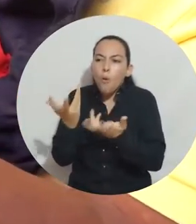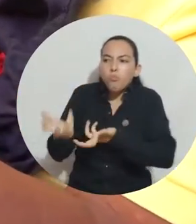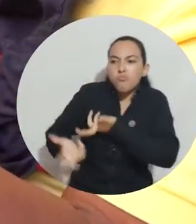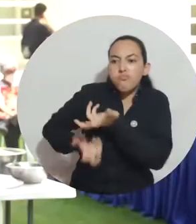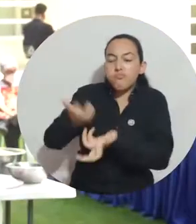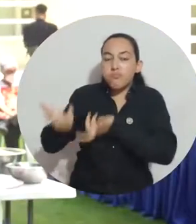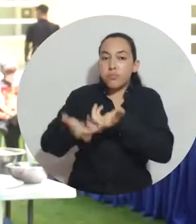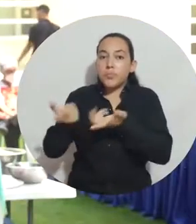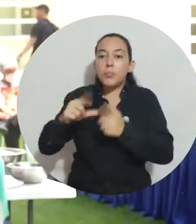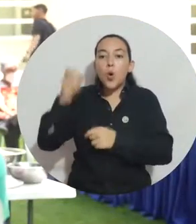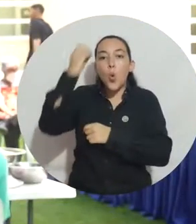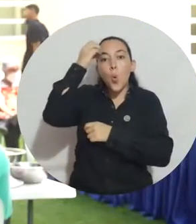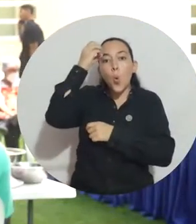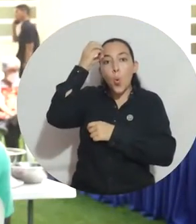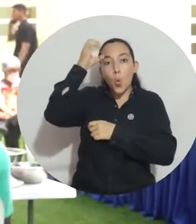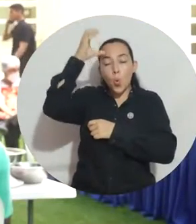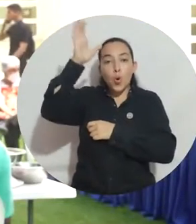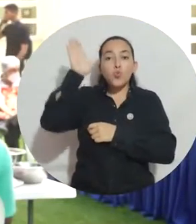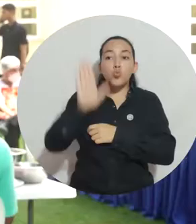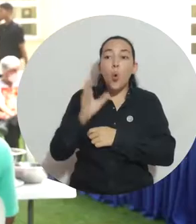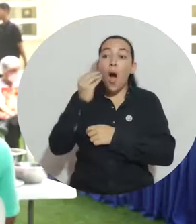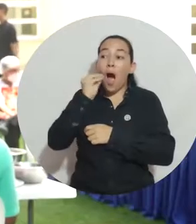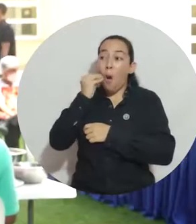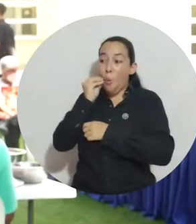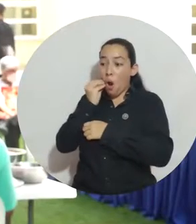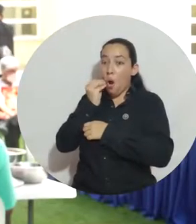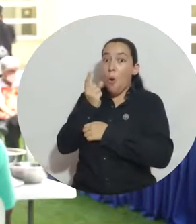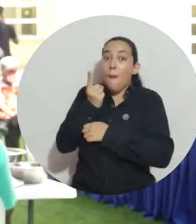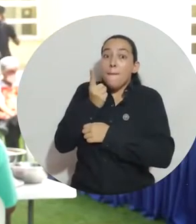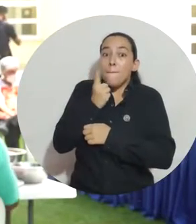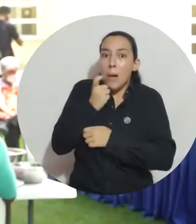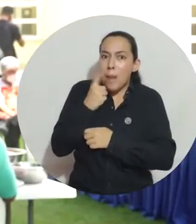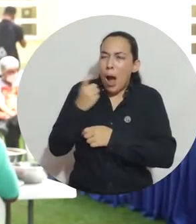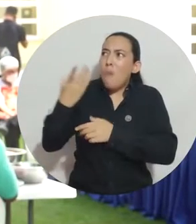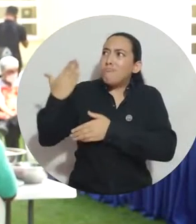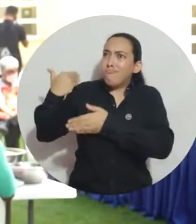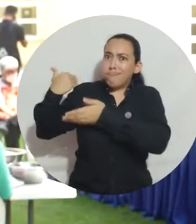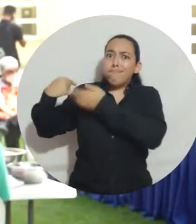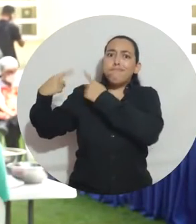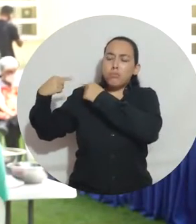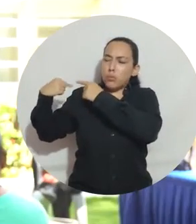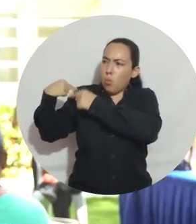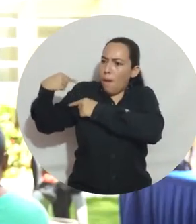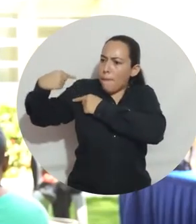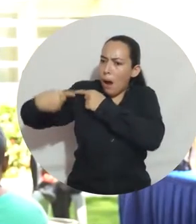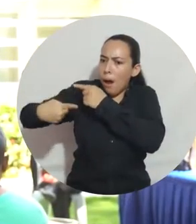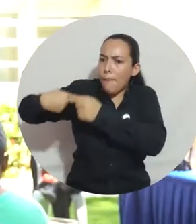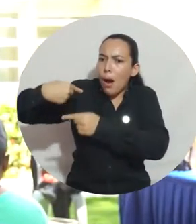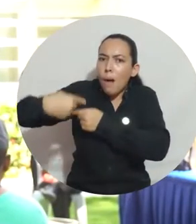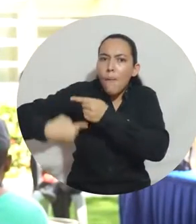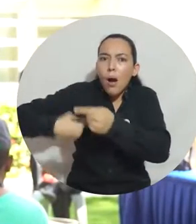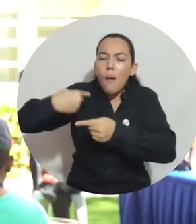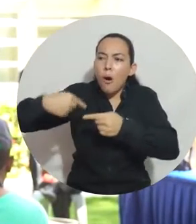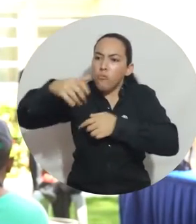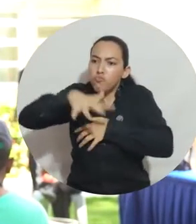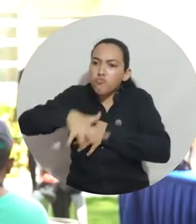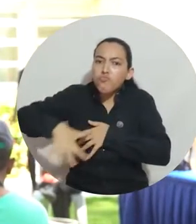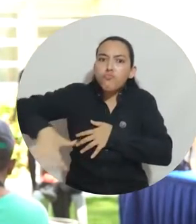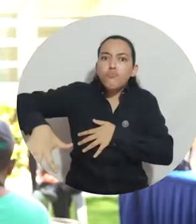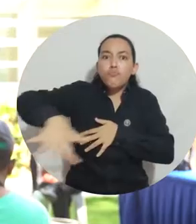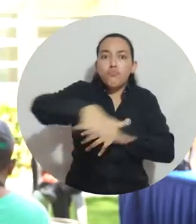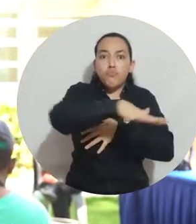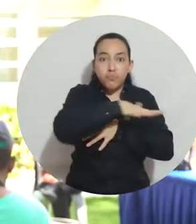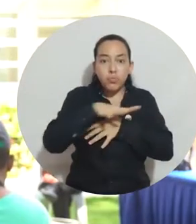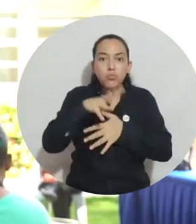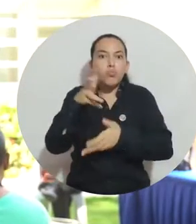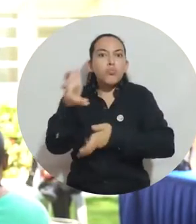se les ha dado. Se necesita ese reconocimiento de la labor que nuestros abuelos, nuestros padres y nuestros ancestros de manera gastronómica han instalado dentro de la